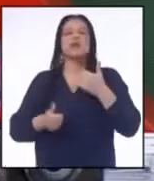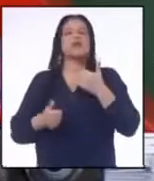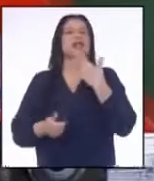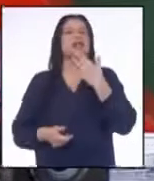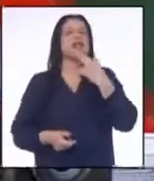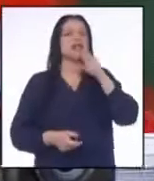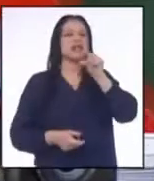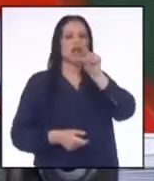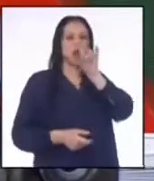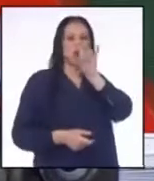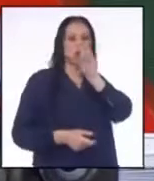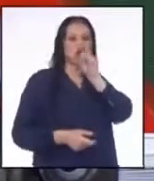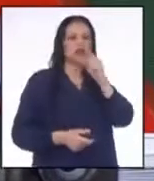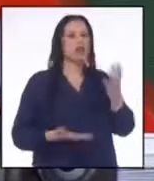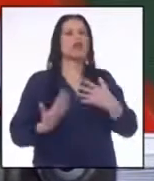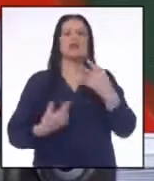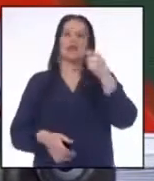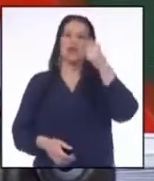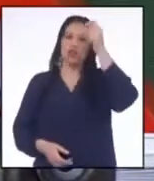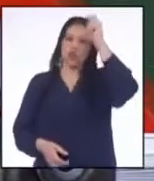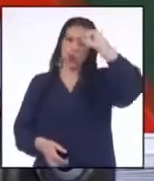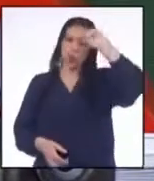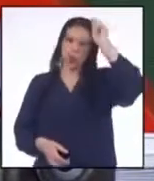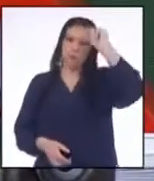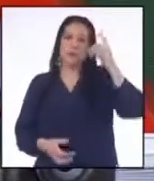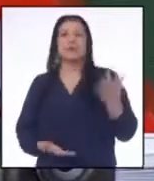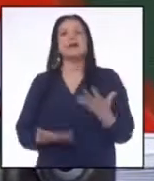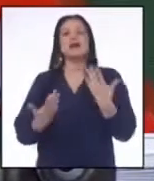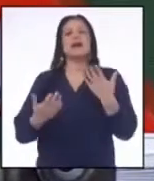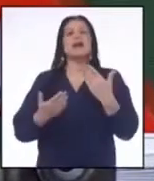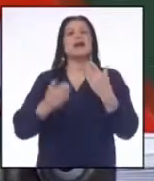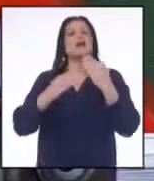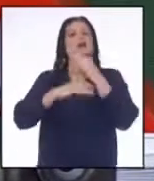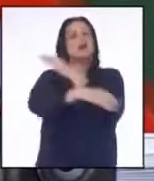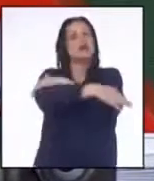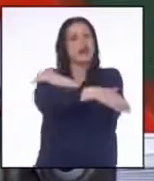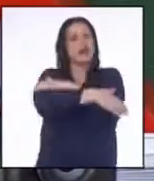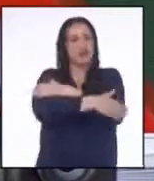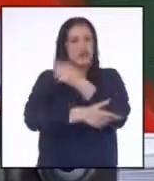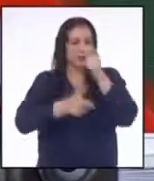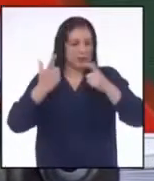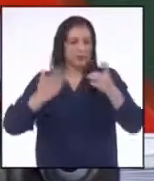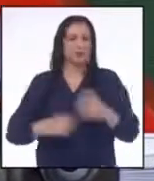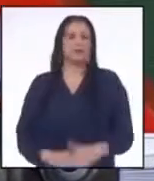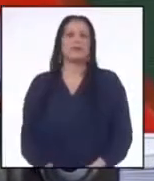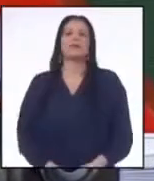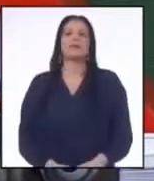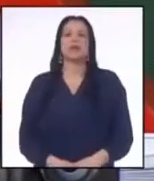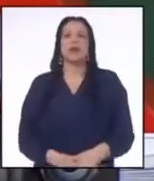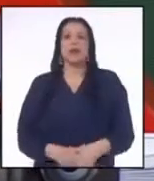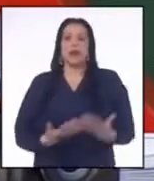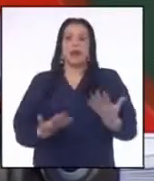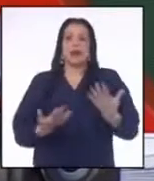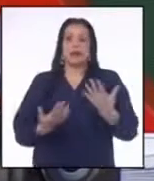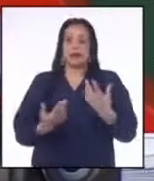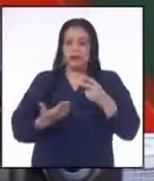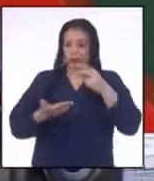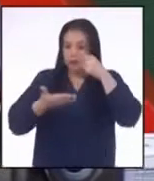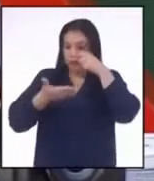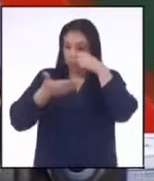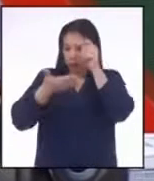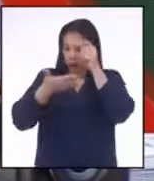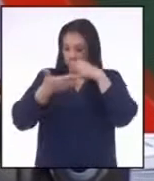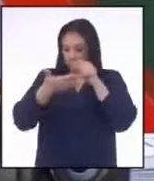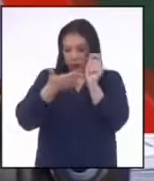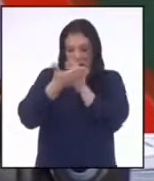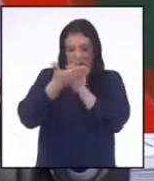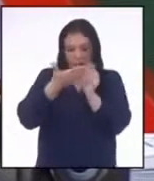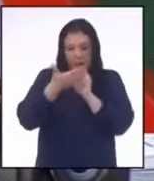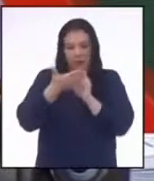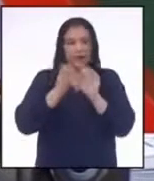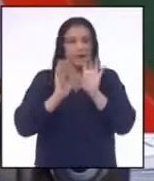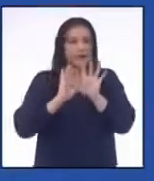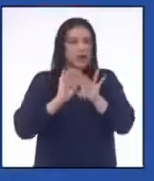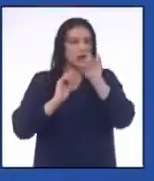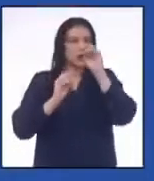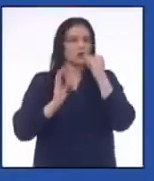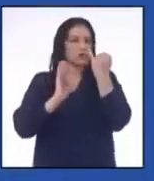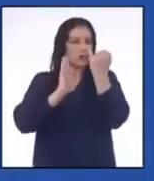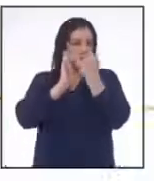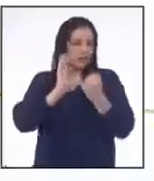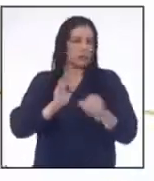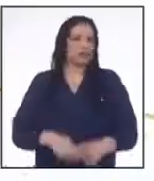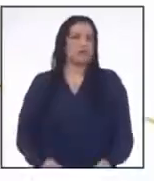Gustavo Sánchez de Tumbes Un saludo para la gente de Tumbes Él dice así Dice que al revisar sus apuntes encontró el siguiente